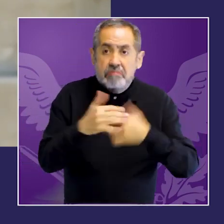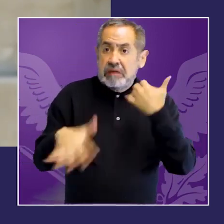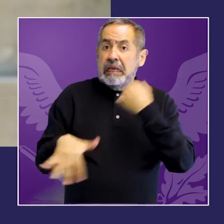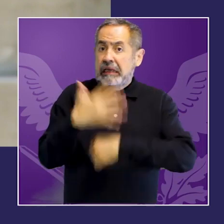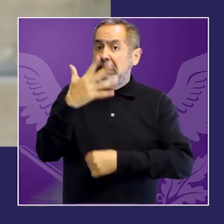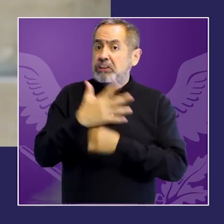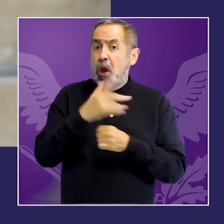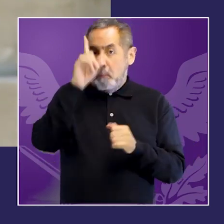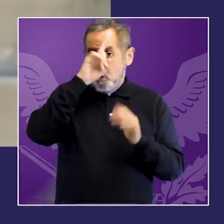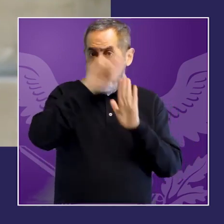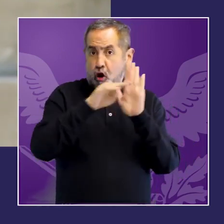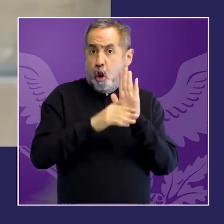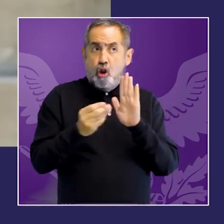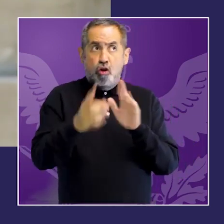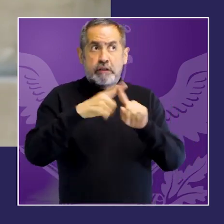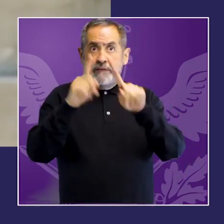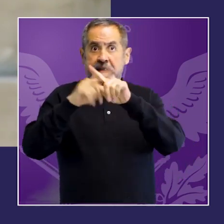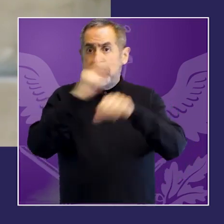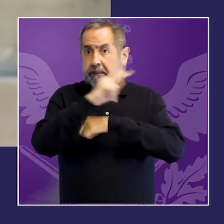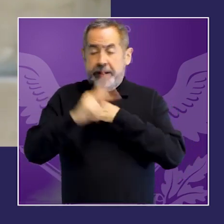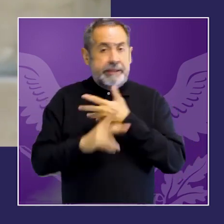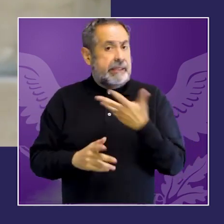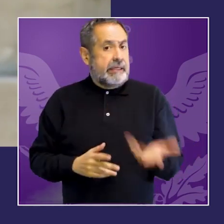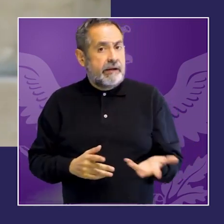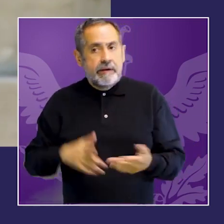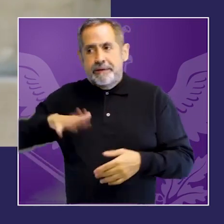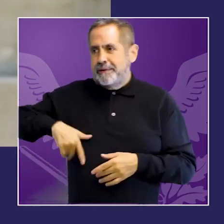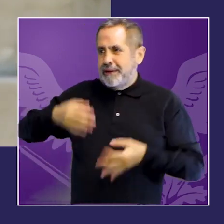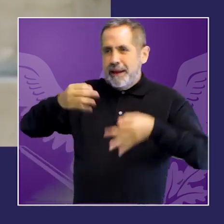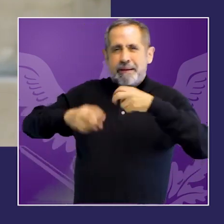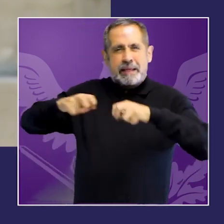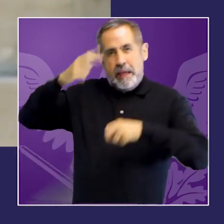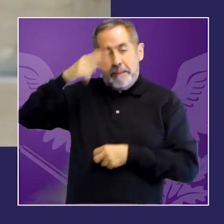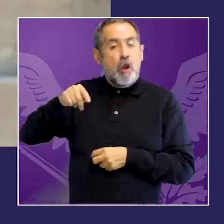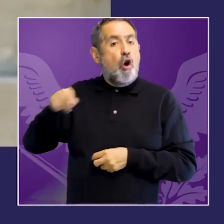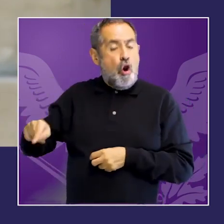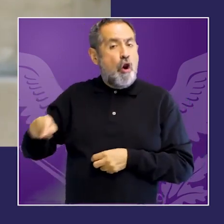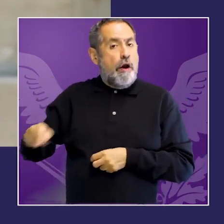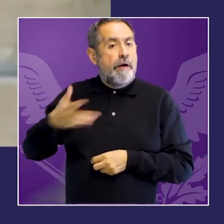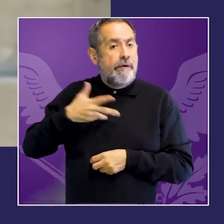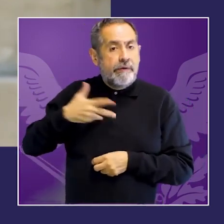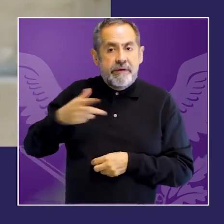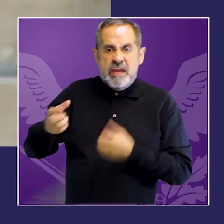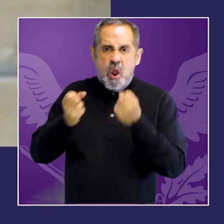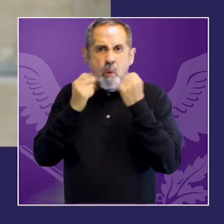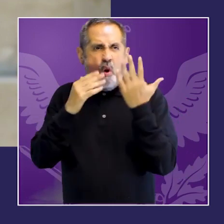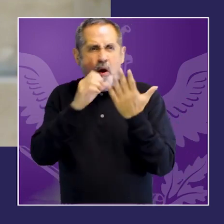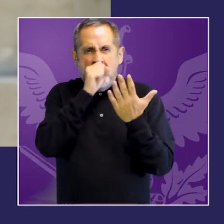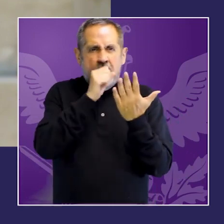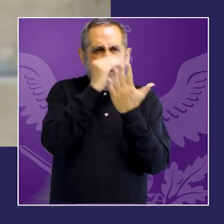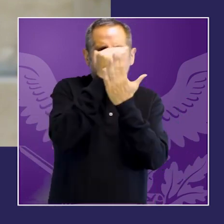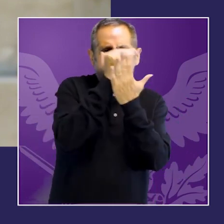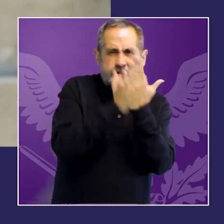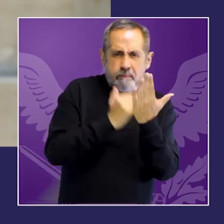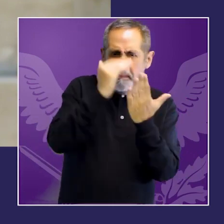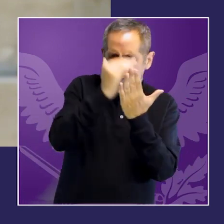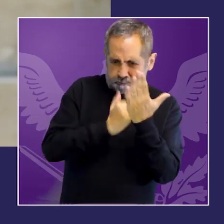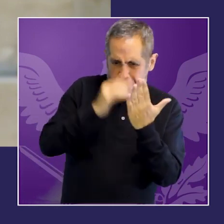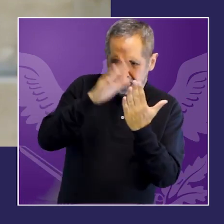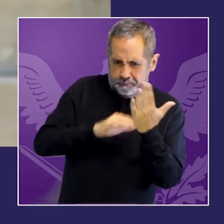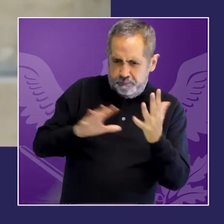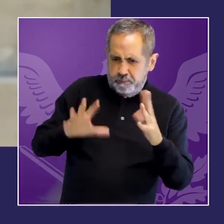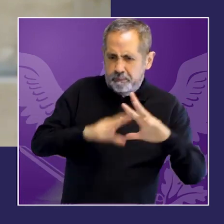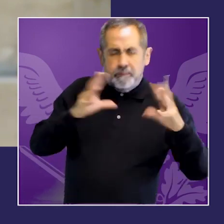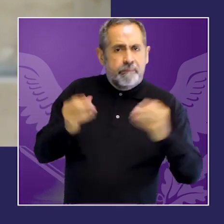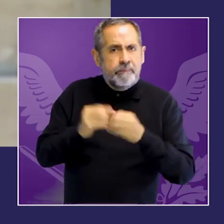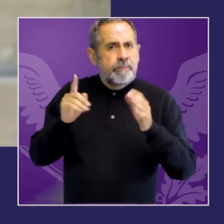interior tiene que ver también con la con estructura de los poderes judiciales y las entidades federativas de nuestros países de repente también